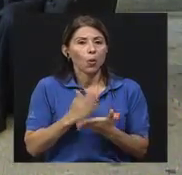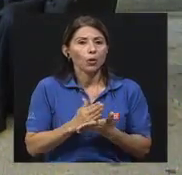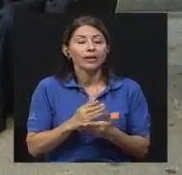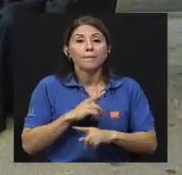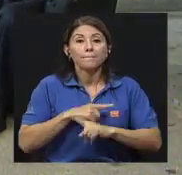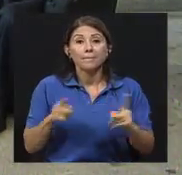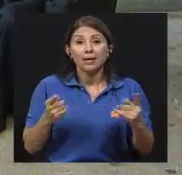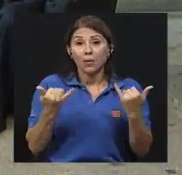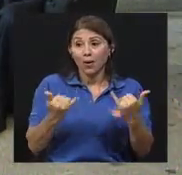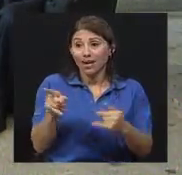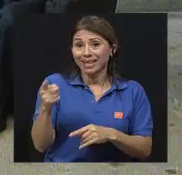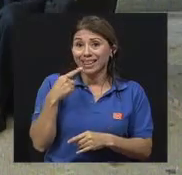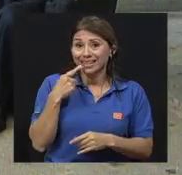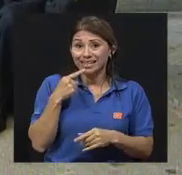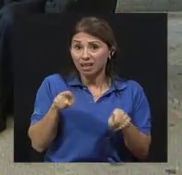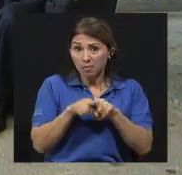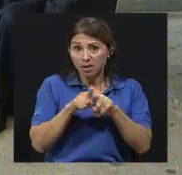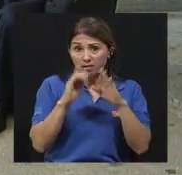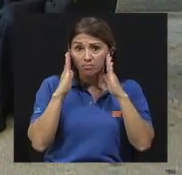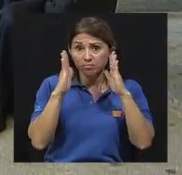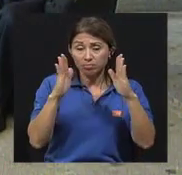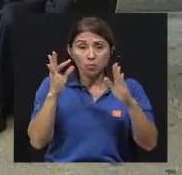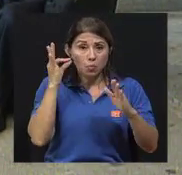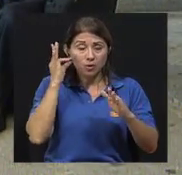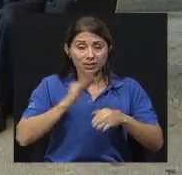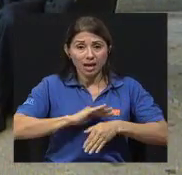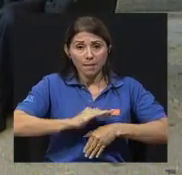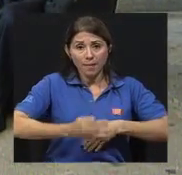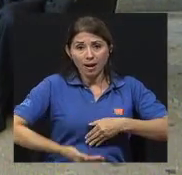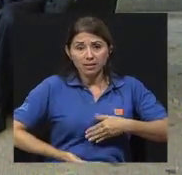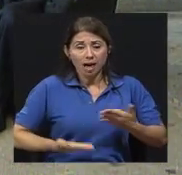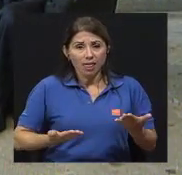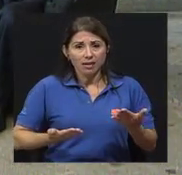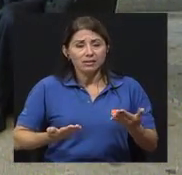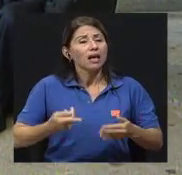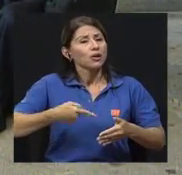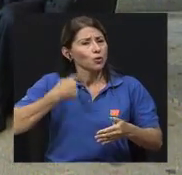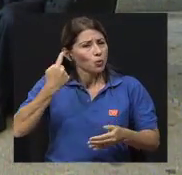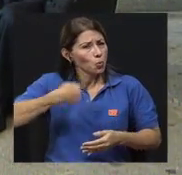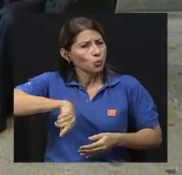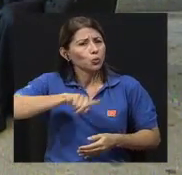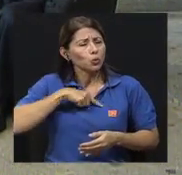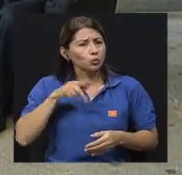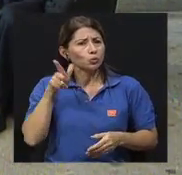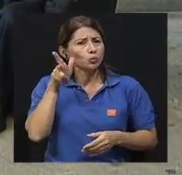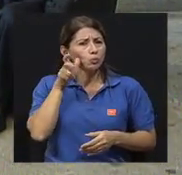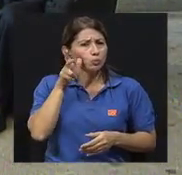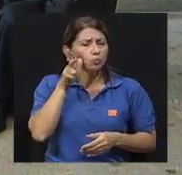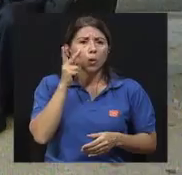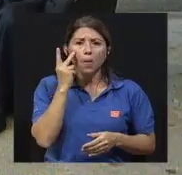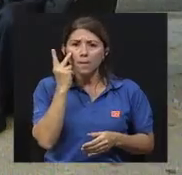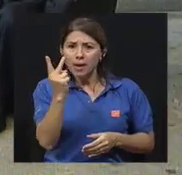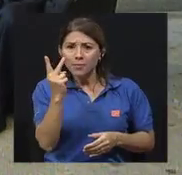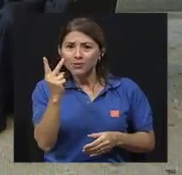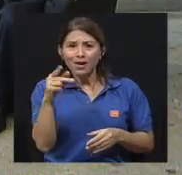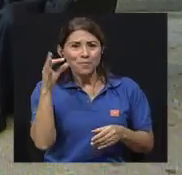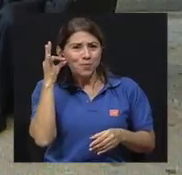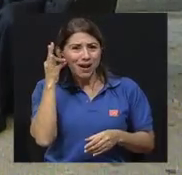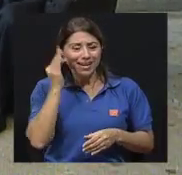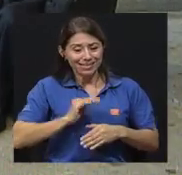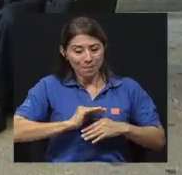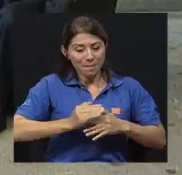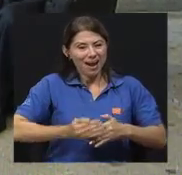menciona esto de las embarazadas, muy frecuentemente vemos, o escuchamos, que las mujeres embarazadas le ponen